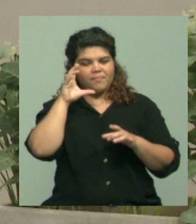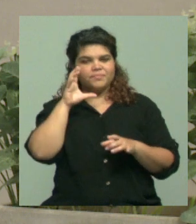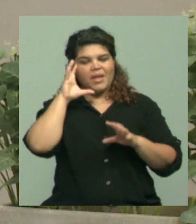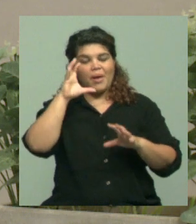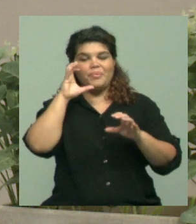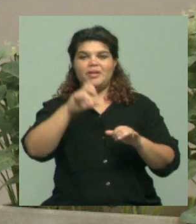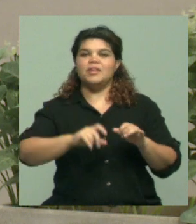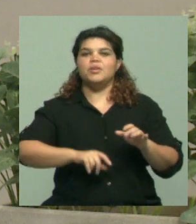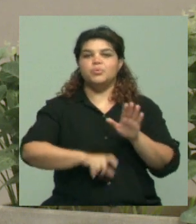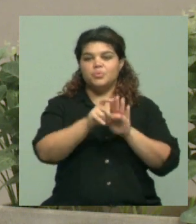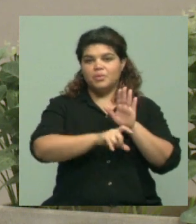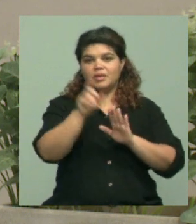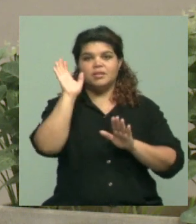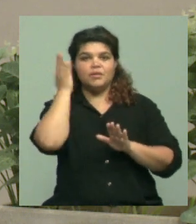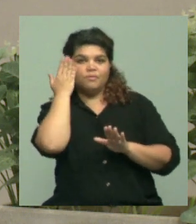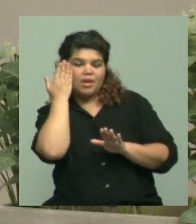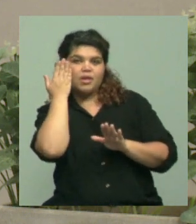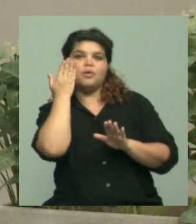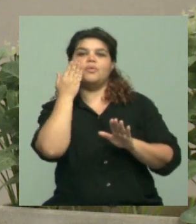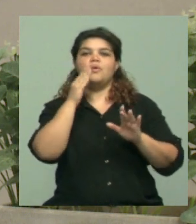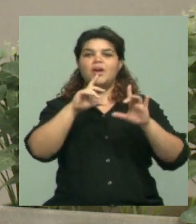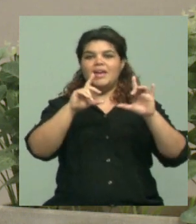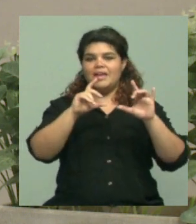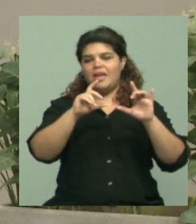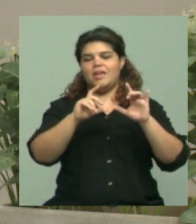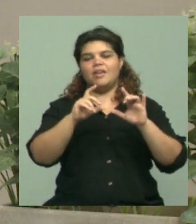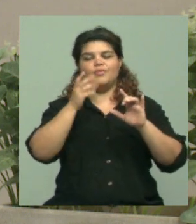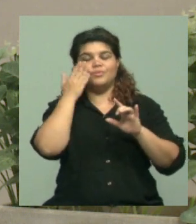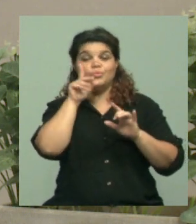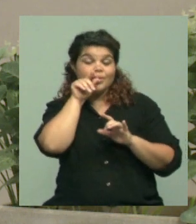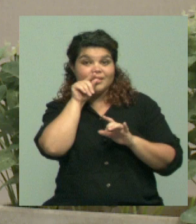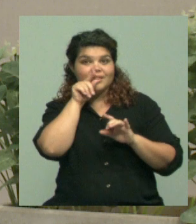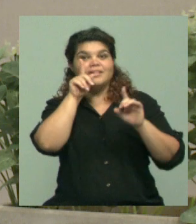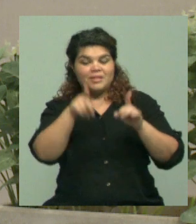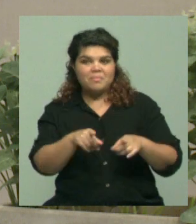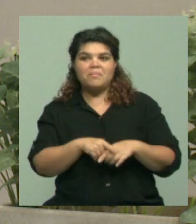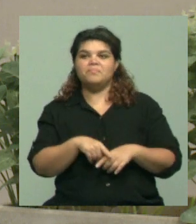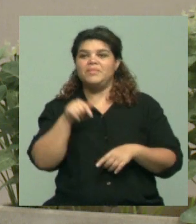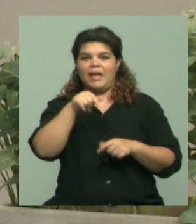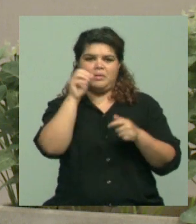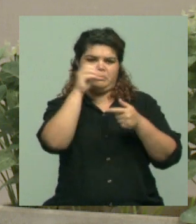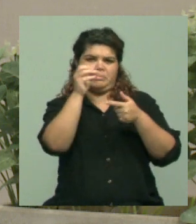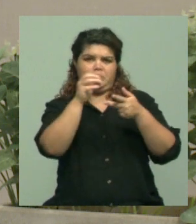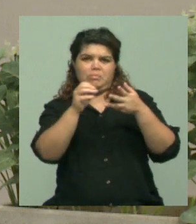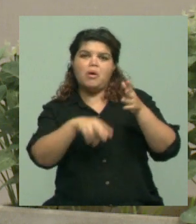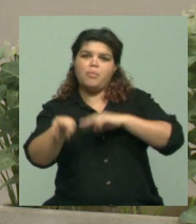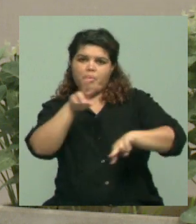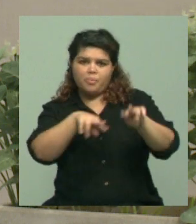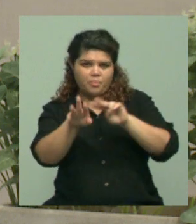X, en Facebook y también en Instagram. Nos pueden buscar como SeñalUTV, como SeñalU y también como Unidiversidad.